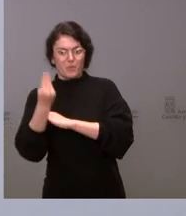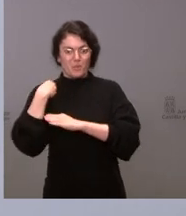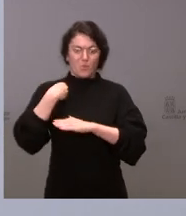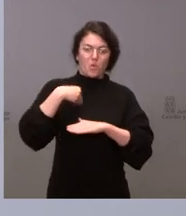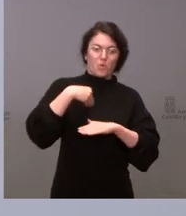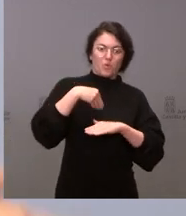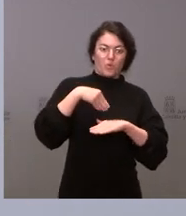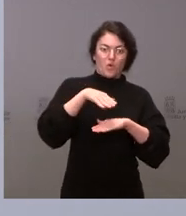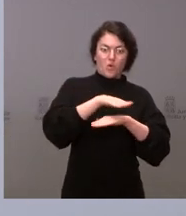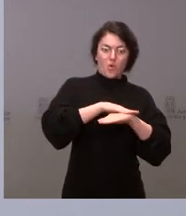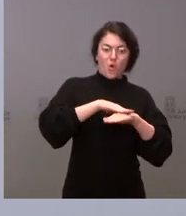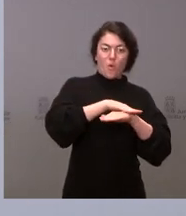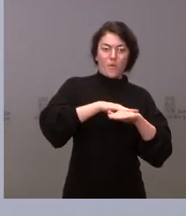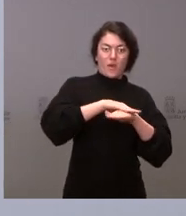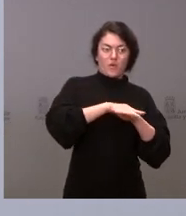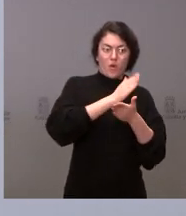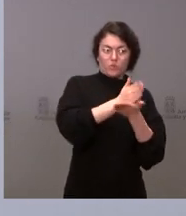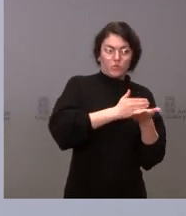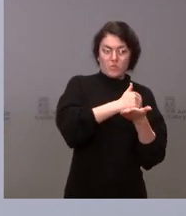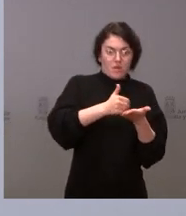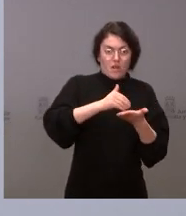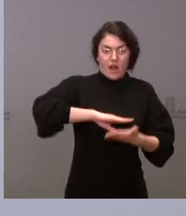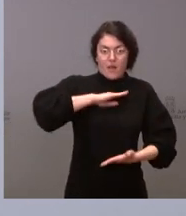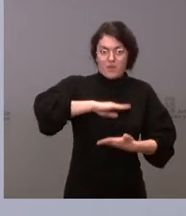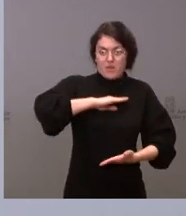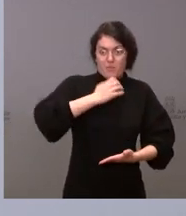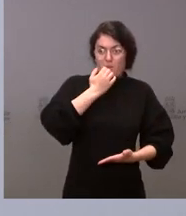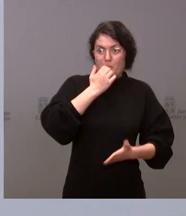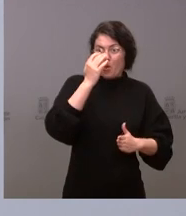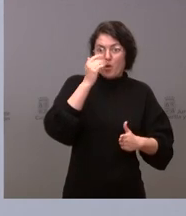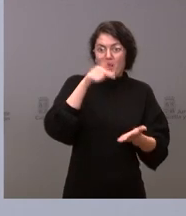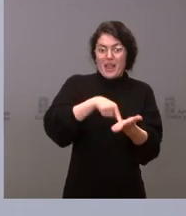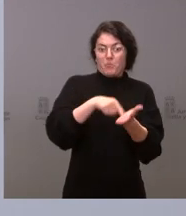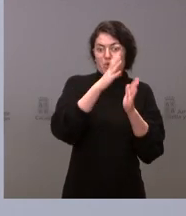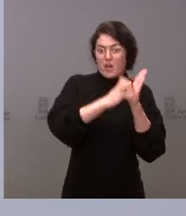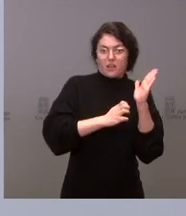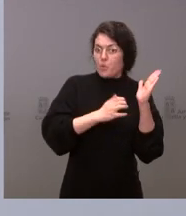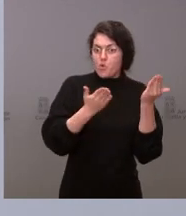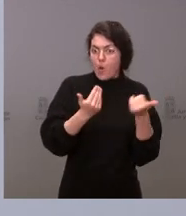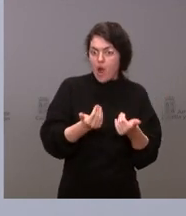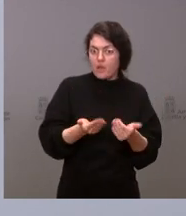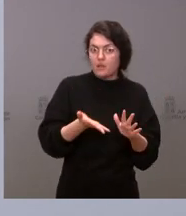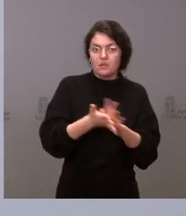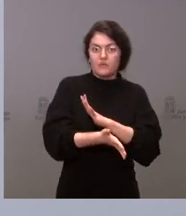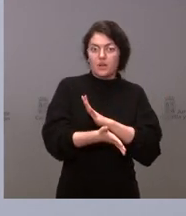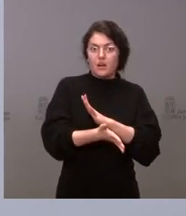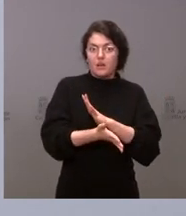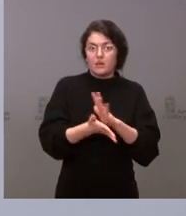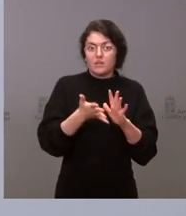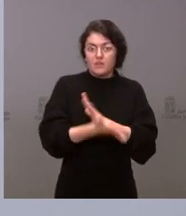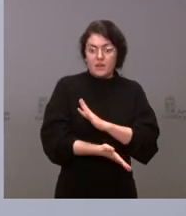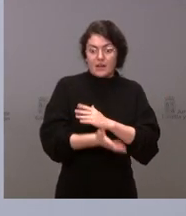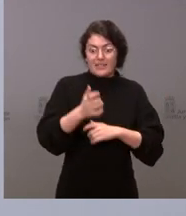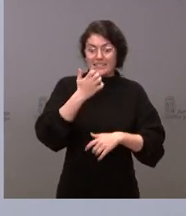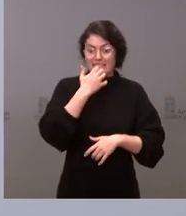autonómicos. Nosotros no tenemos capacidad de impuesto negativo, es decir, aquellas personas que no hacen